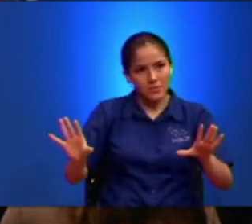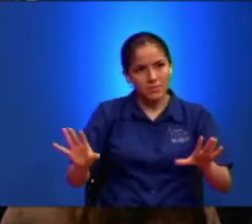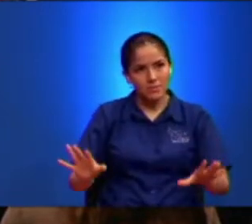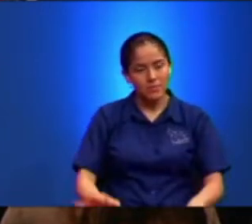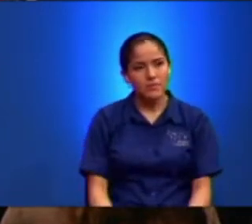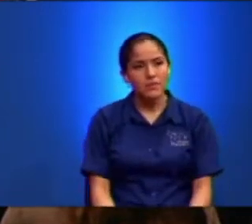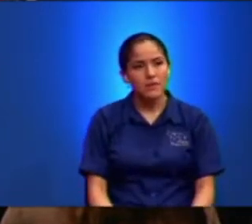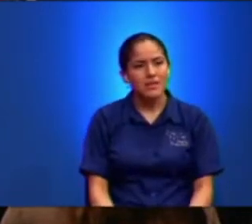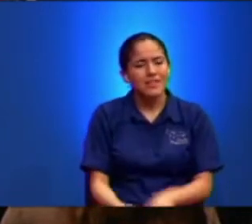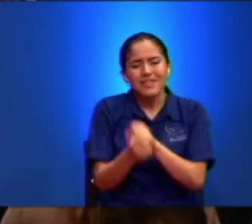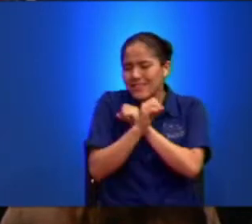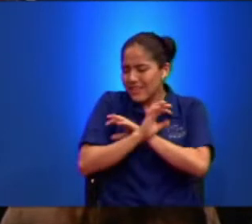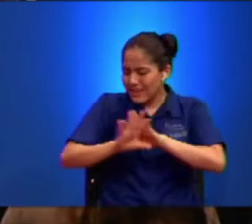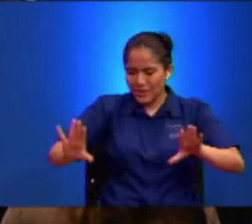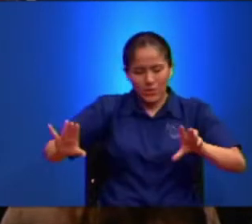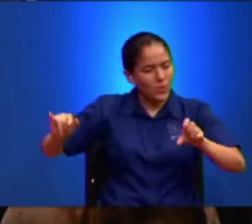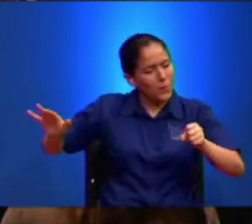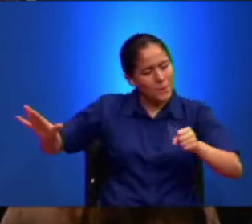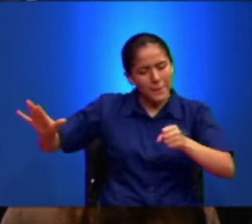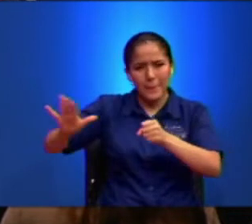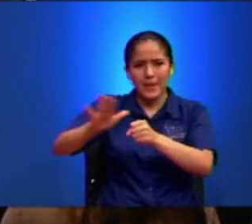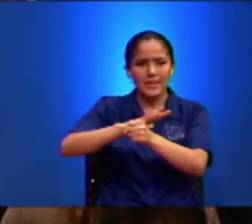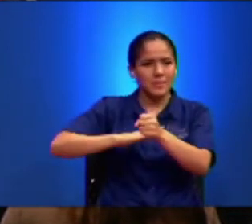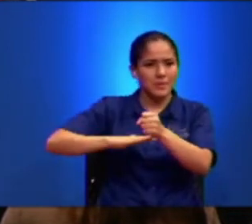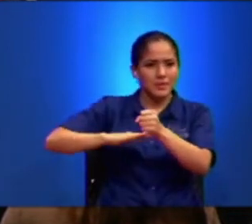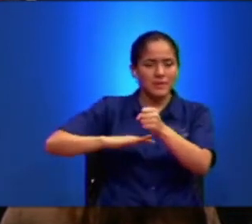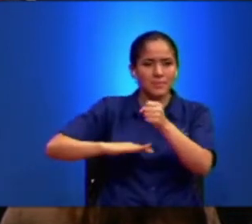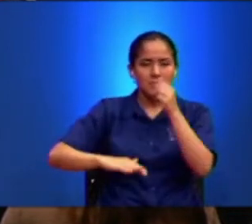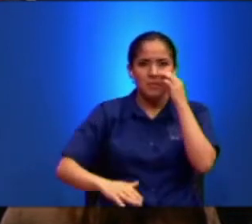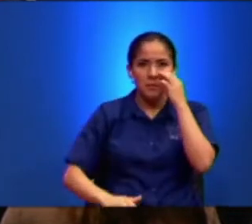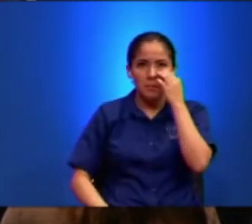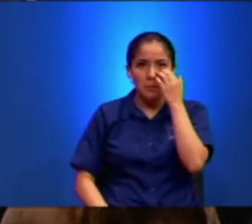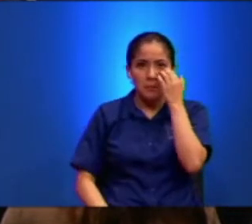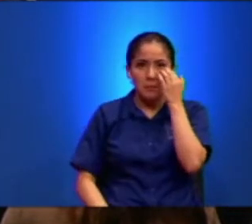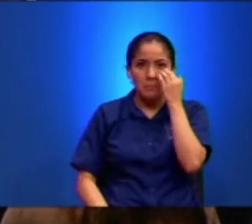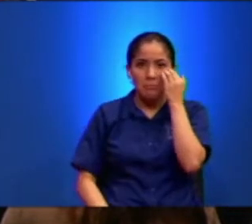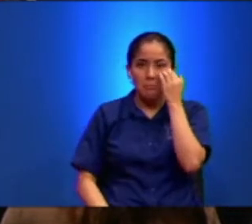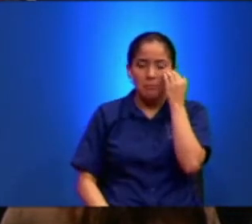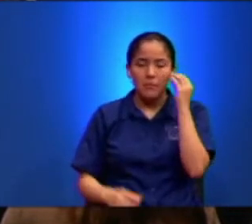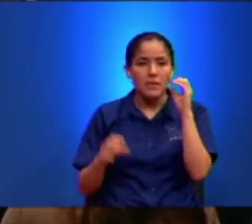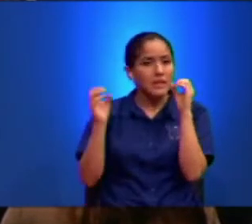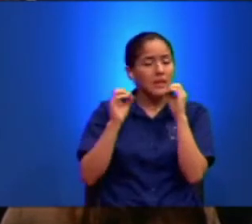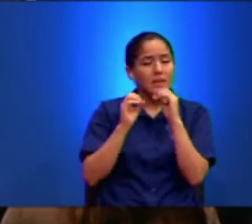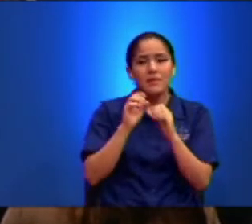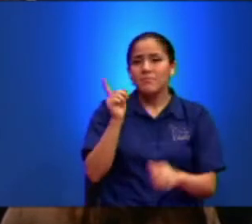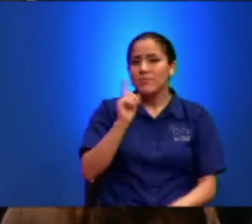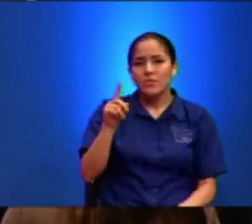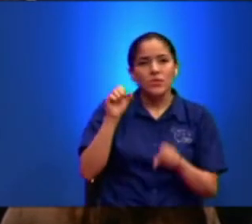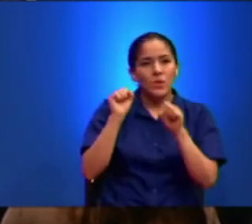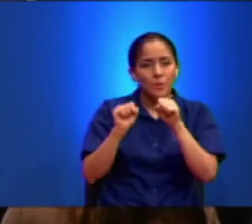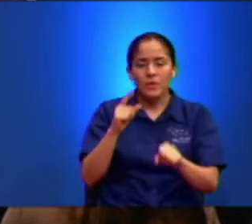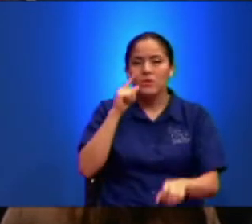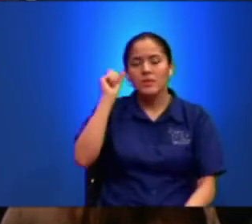Se Rindió Totalmente Así Ya Ya No Ya No Puedo Señor